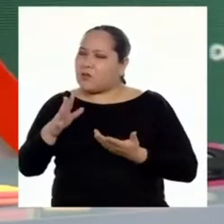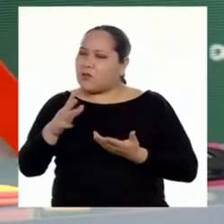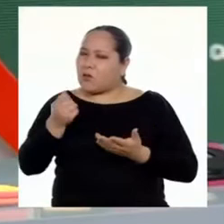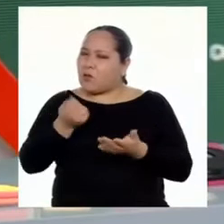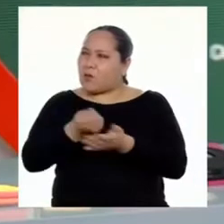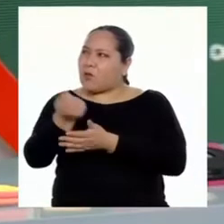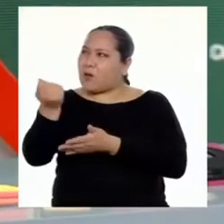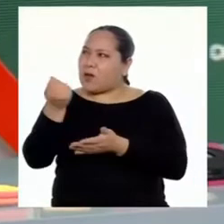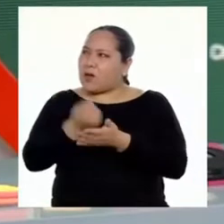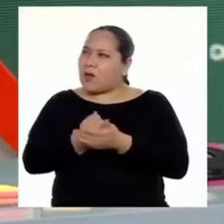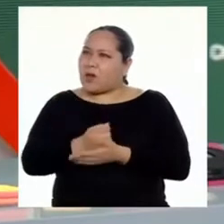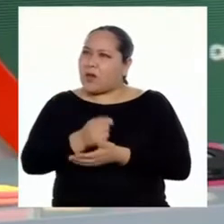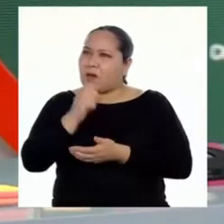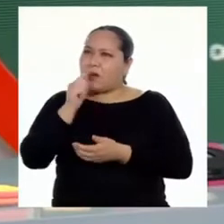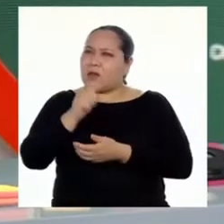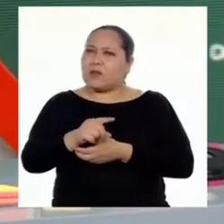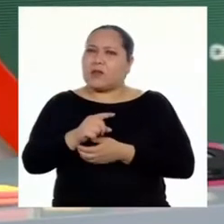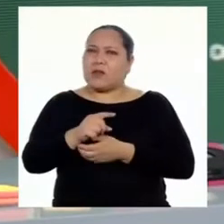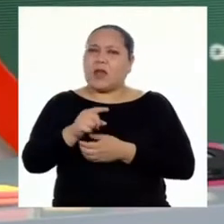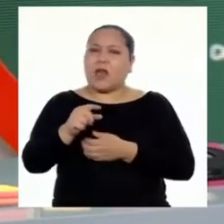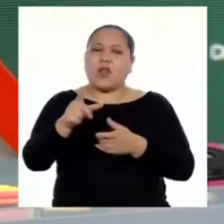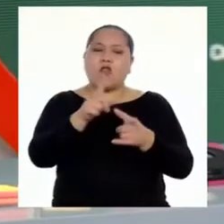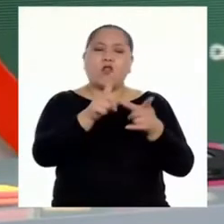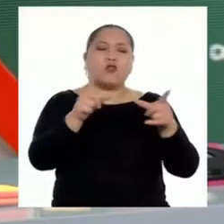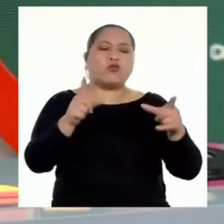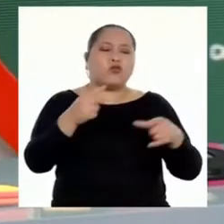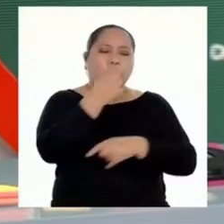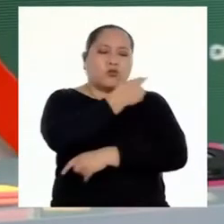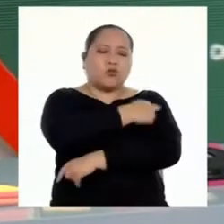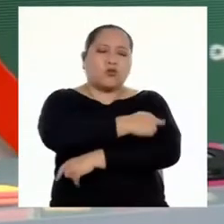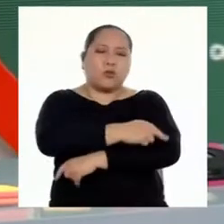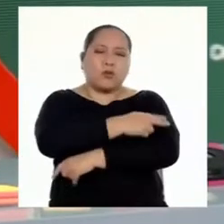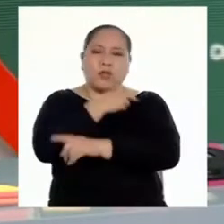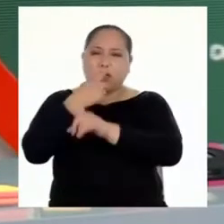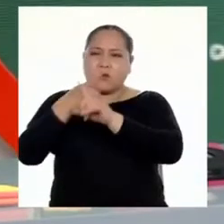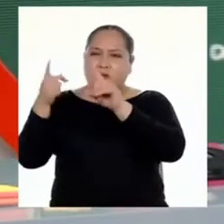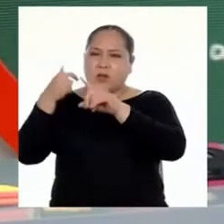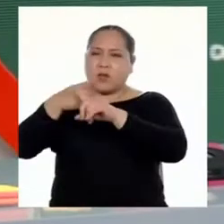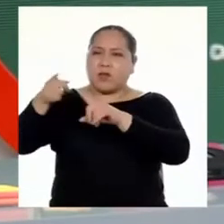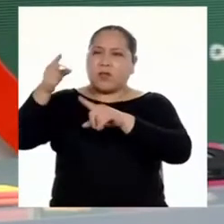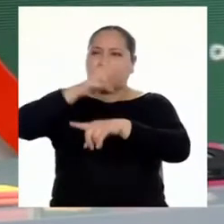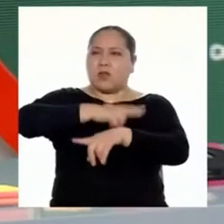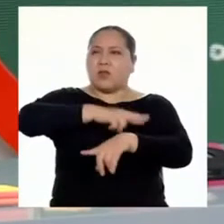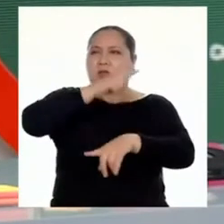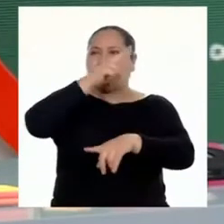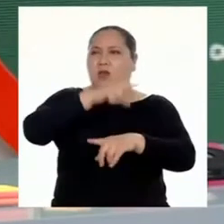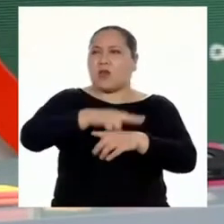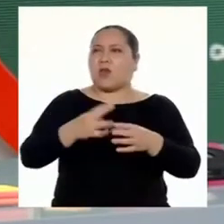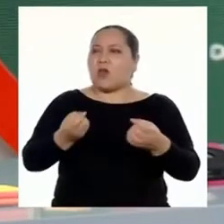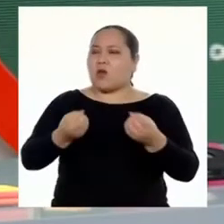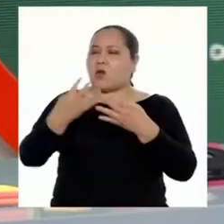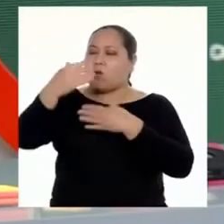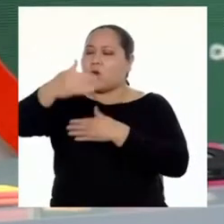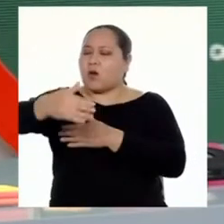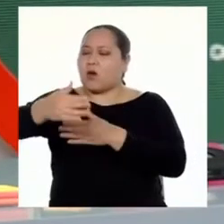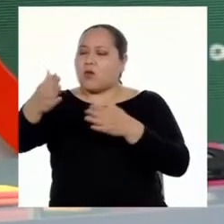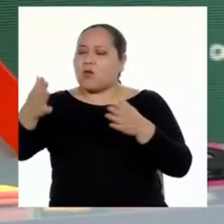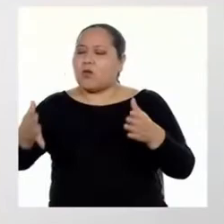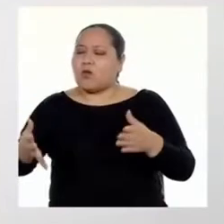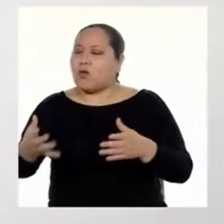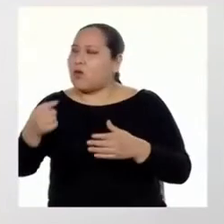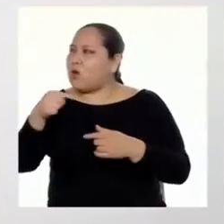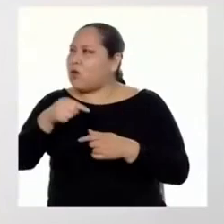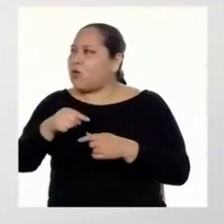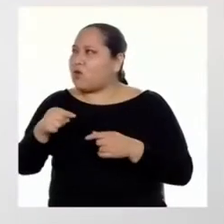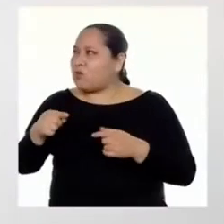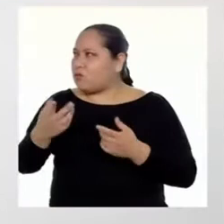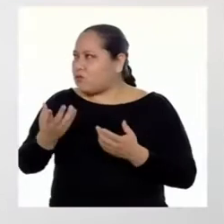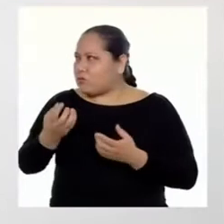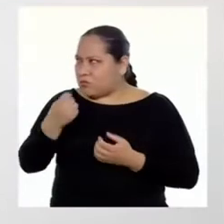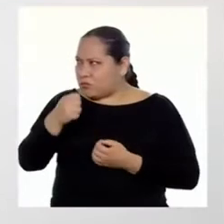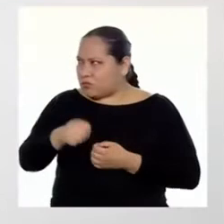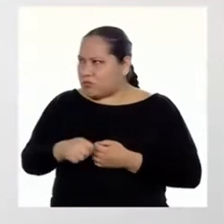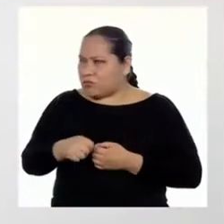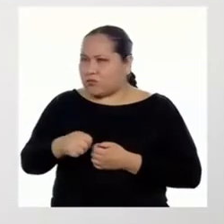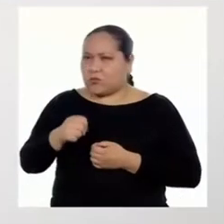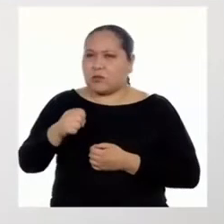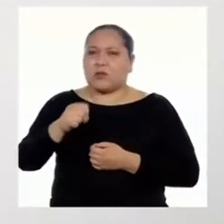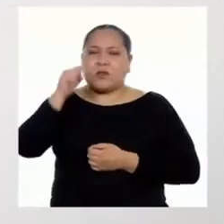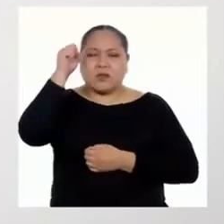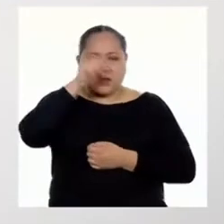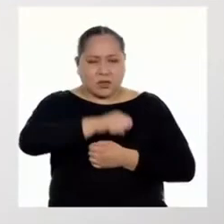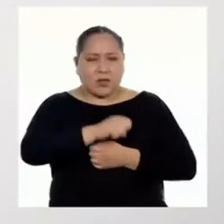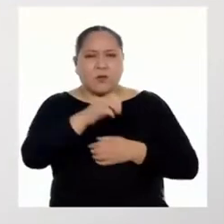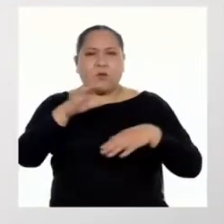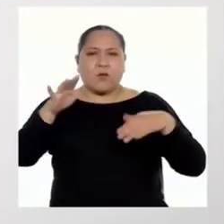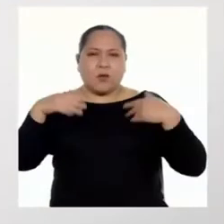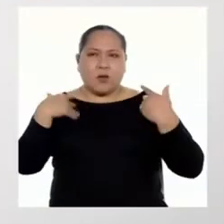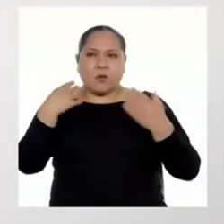esta inversión se ha destinado a los centros de salud de diferentes regiones y cuánto a las plantas que se vienen implementando? Por supuesto, lo